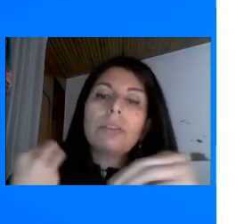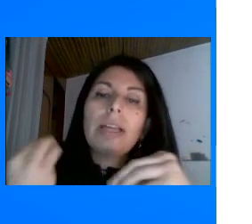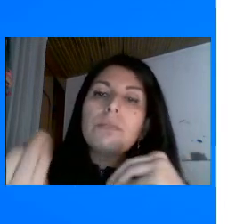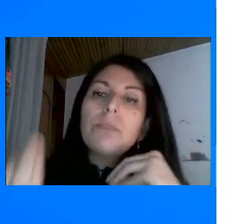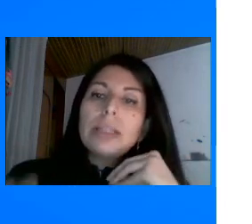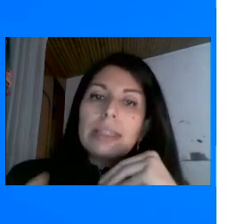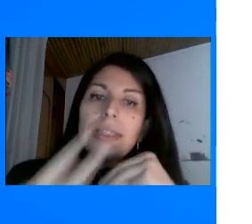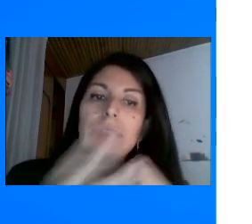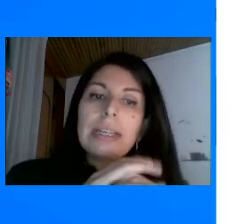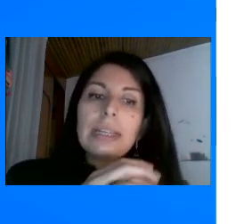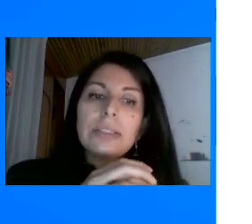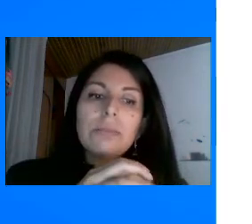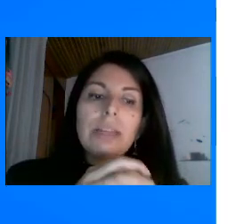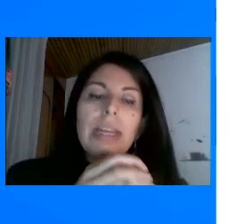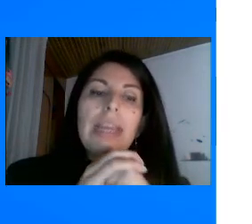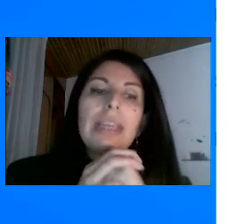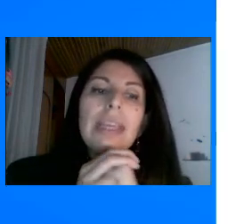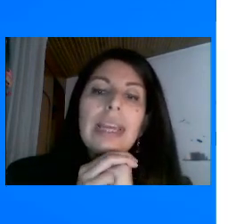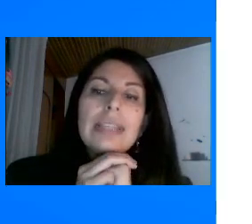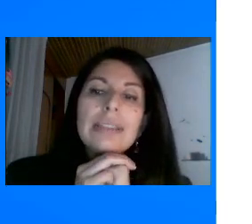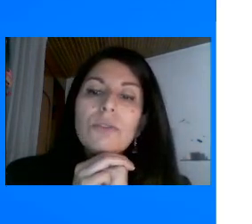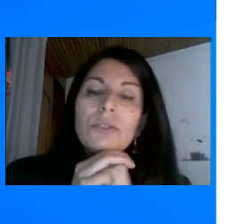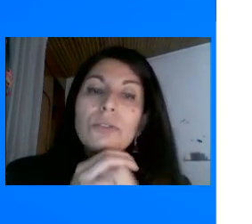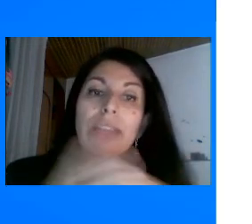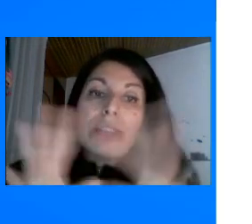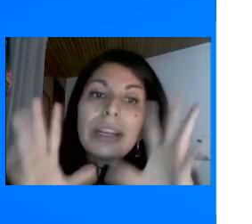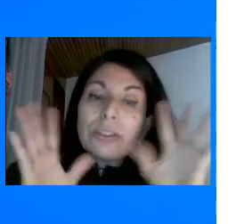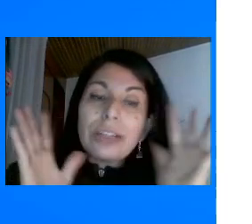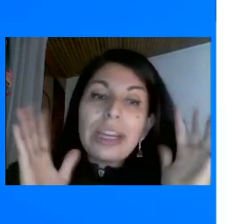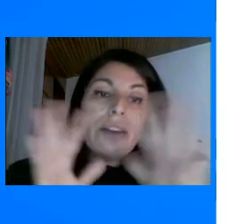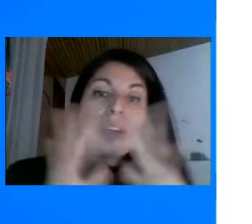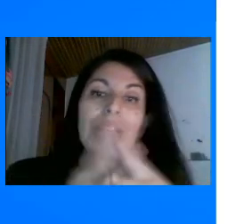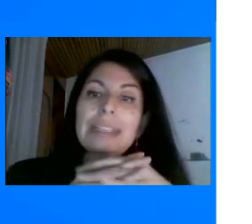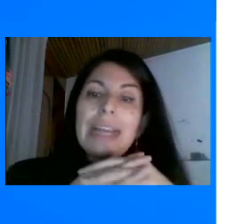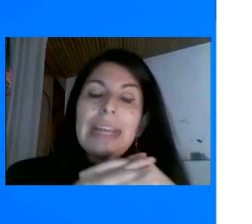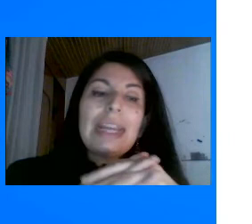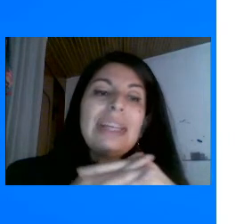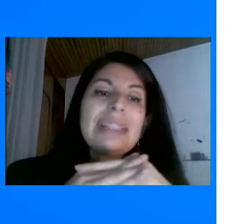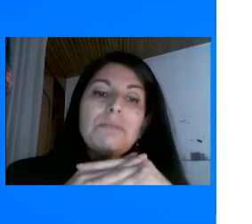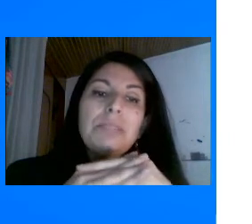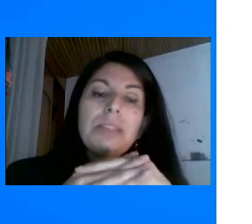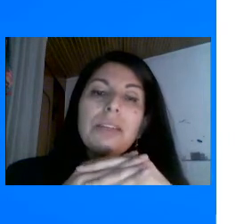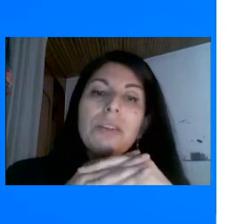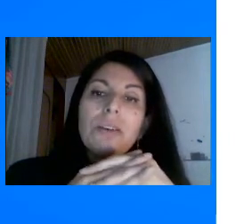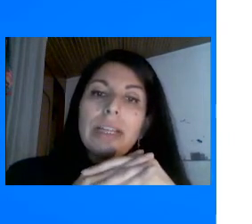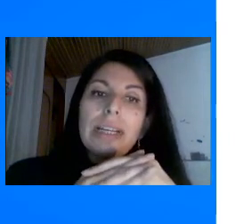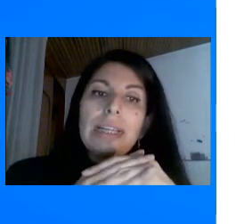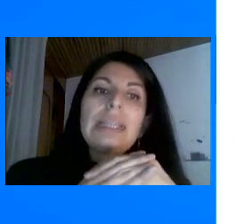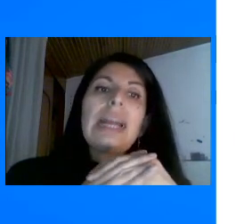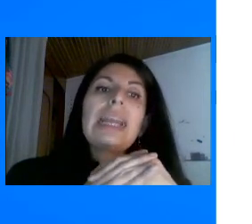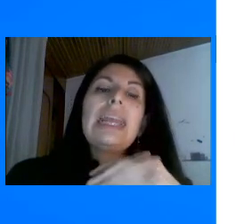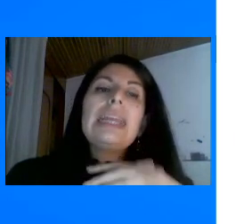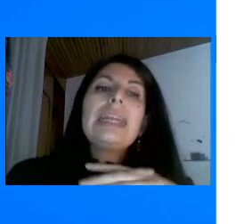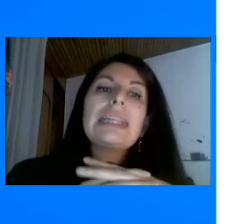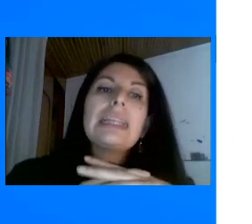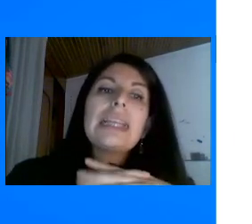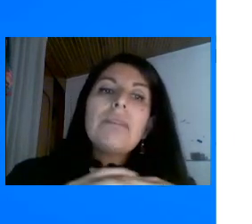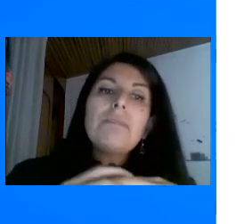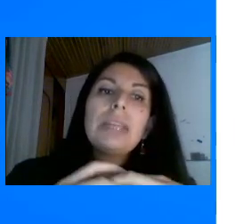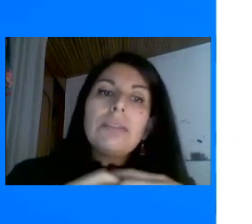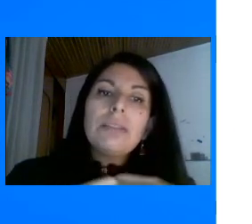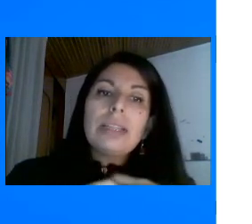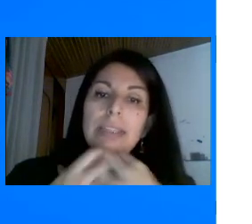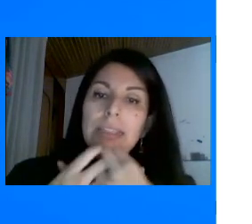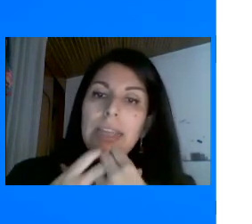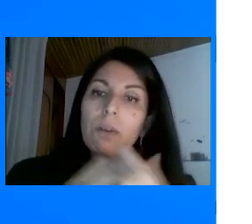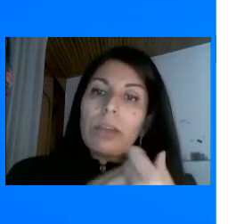pasamos A después Antes de Cristo Y es un sueño Que yo quiero realizar Y que les invito A todos a realizar Y es el